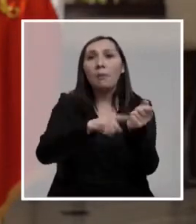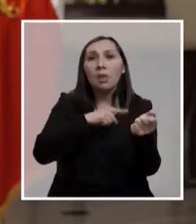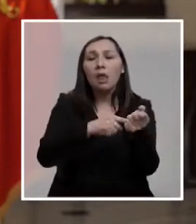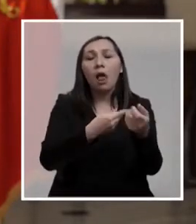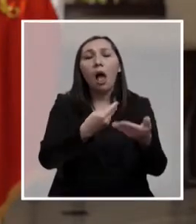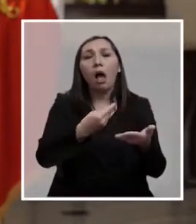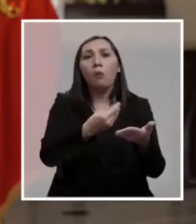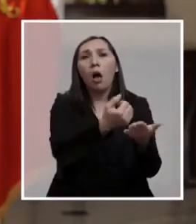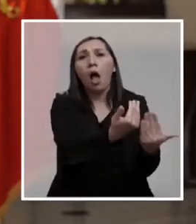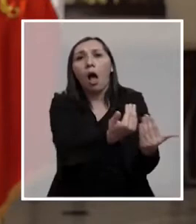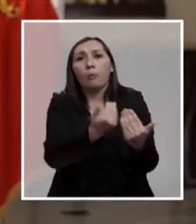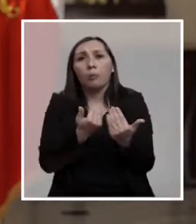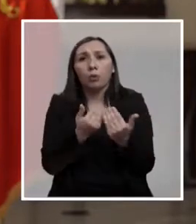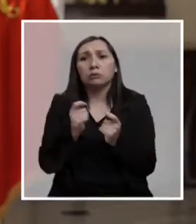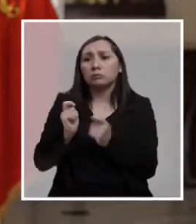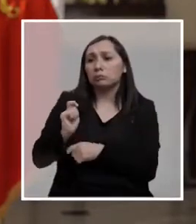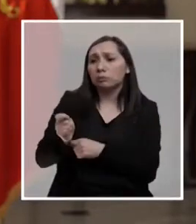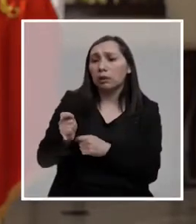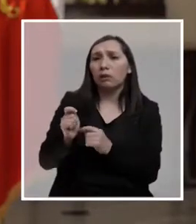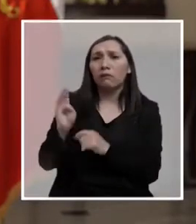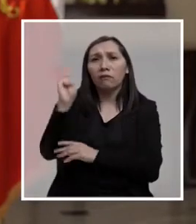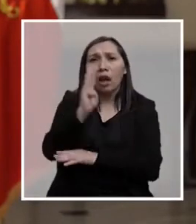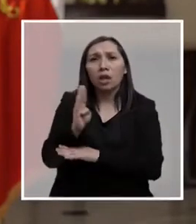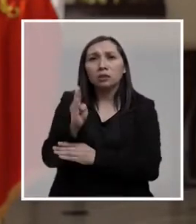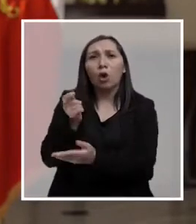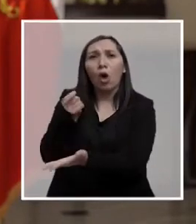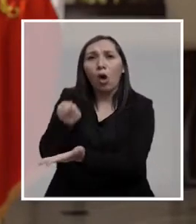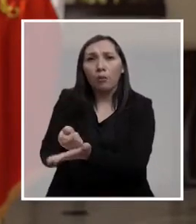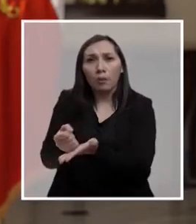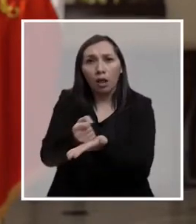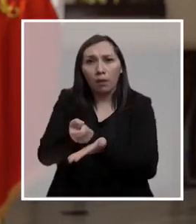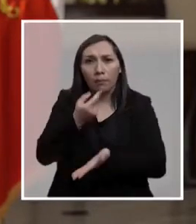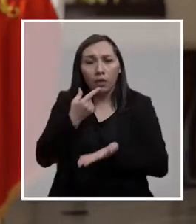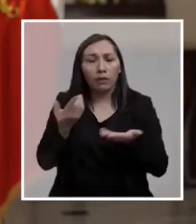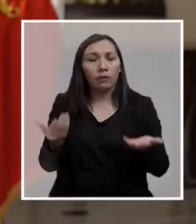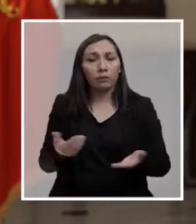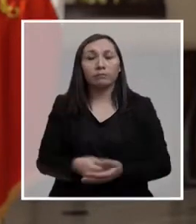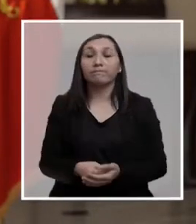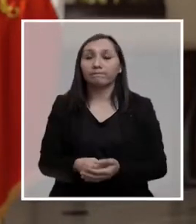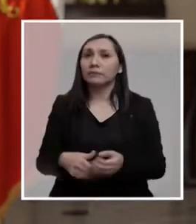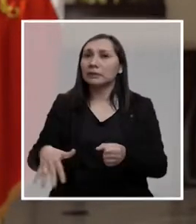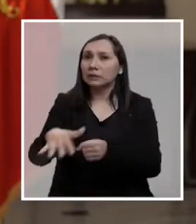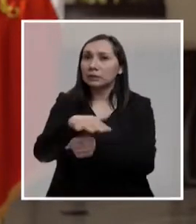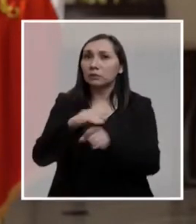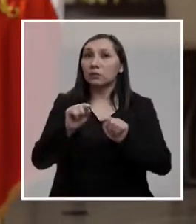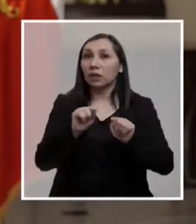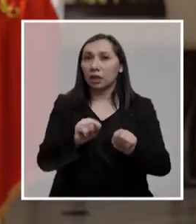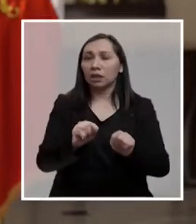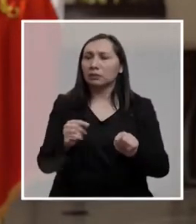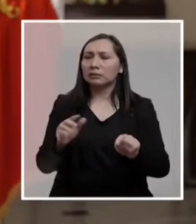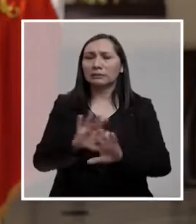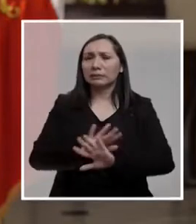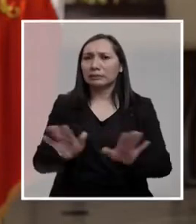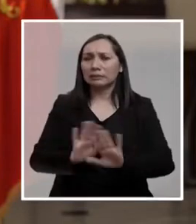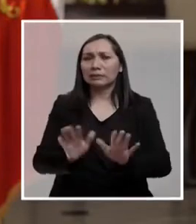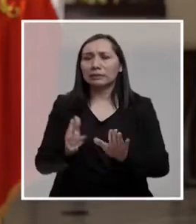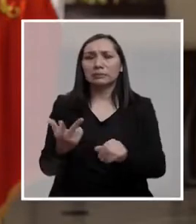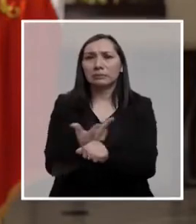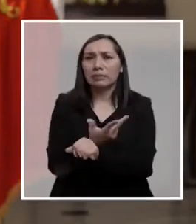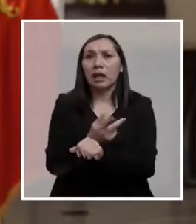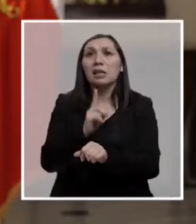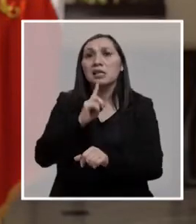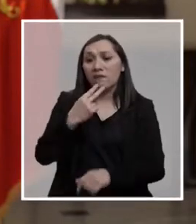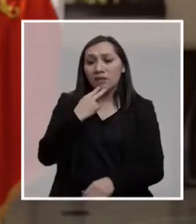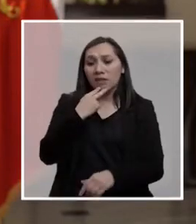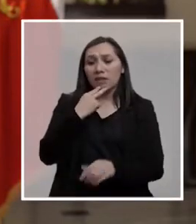familias para costear algo tan básico como sus medicamentos? Estas situaciones son una tragedia no solamente